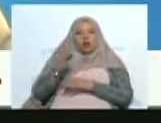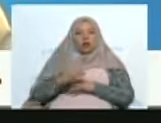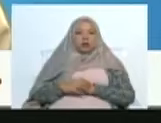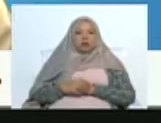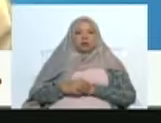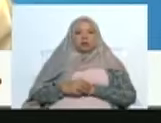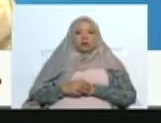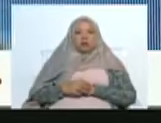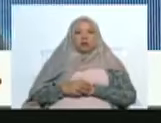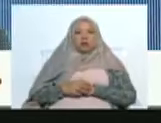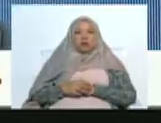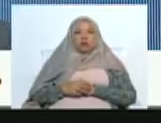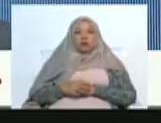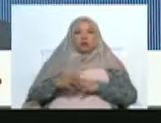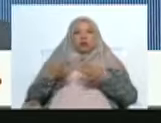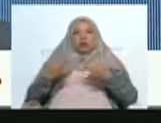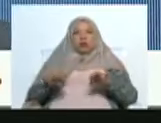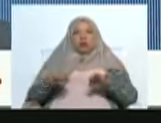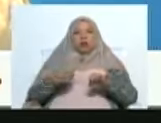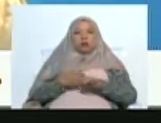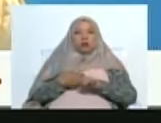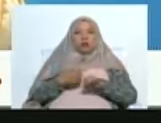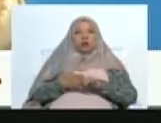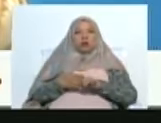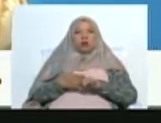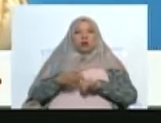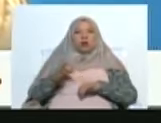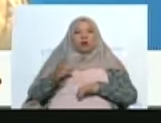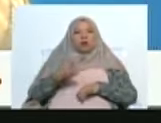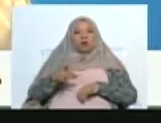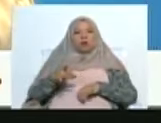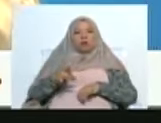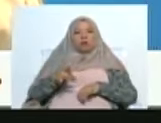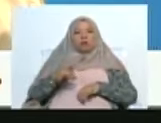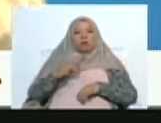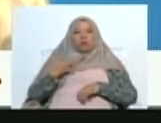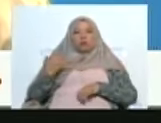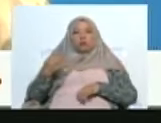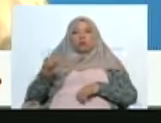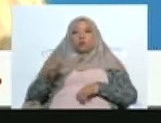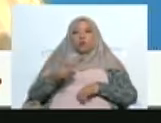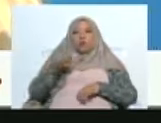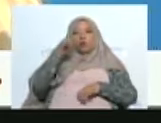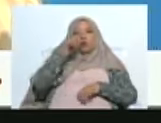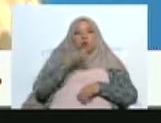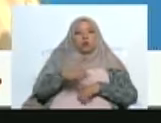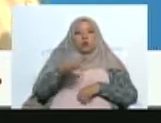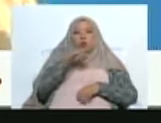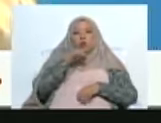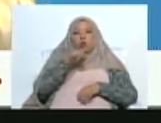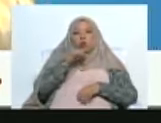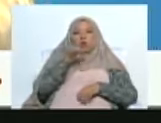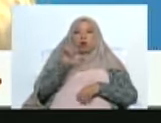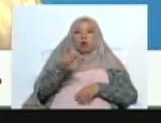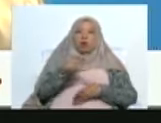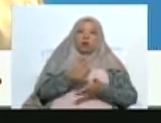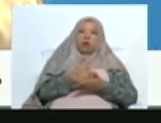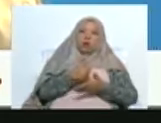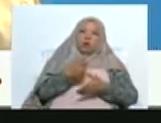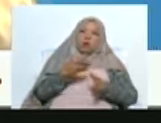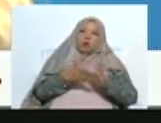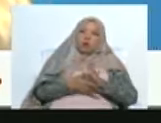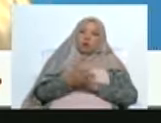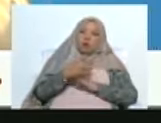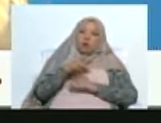¡Genial! ¡Excelente! Dios mediante, sí, porque es que pasa lo siguiente. Van naciendo, yo vivo al frente de una escuela, yo soy